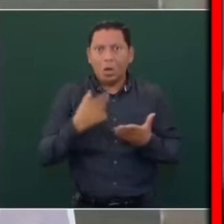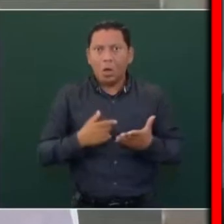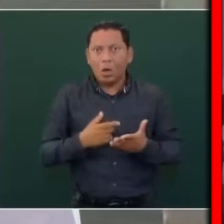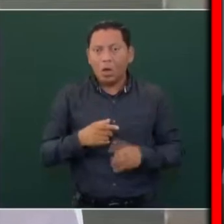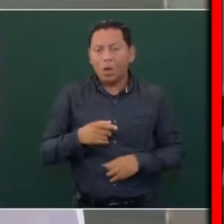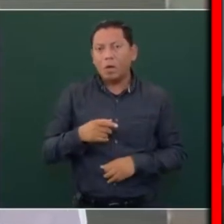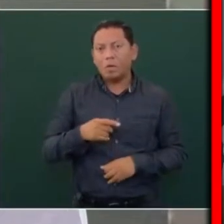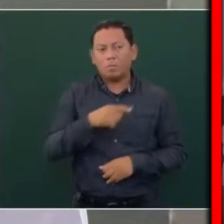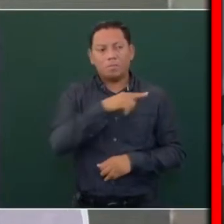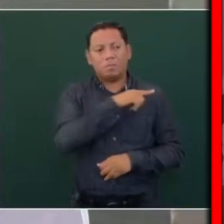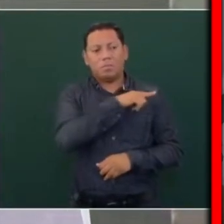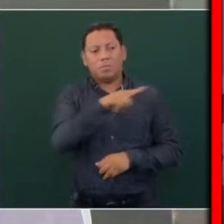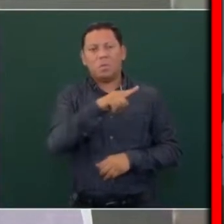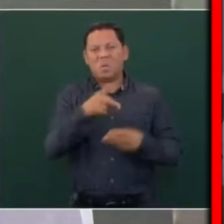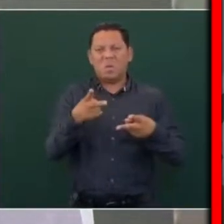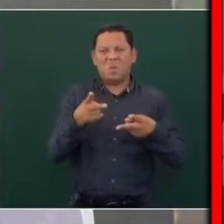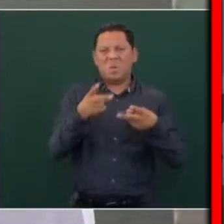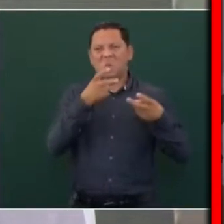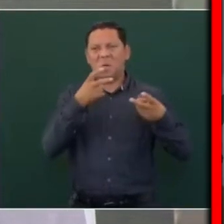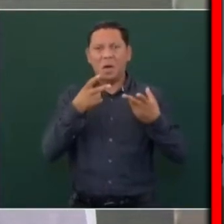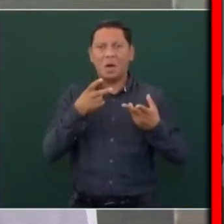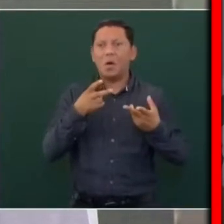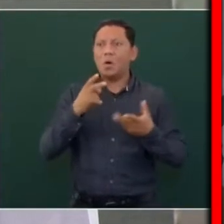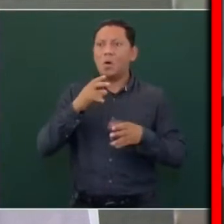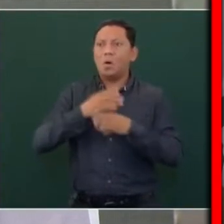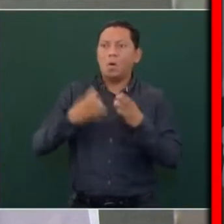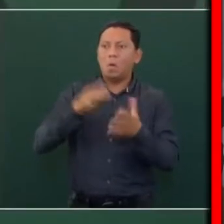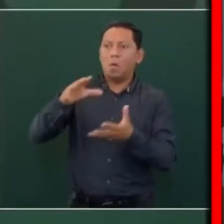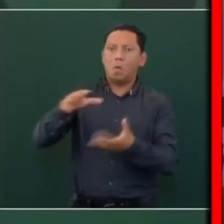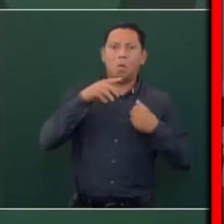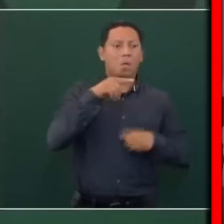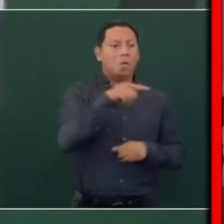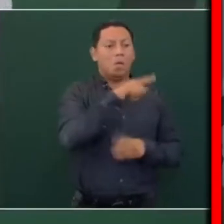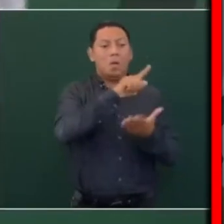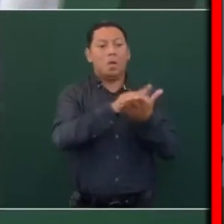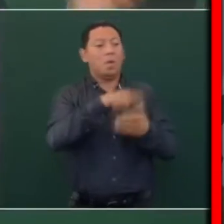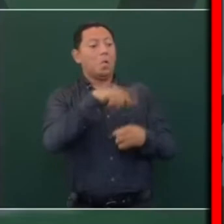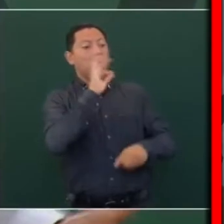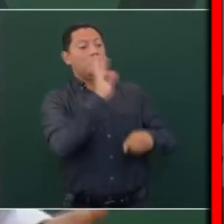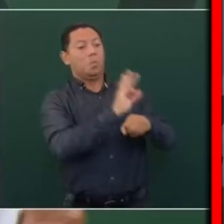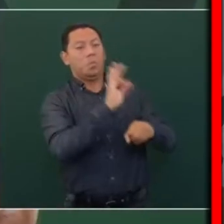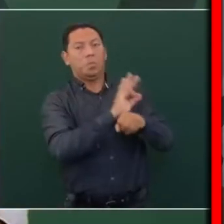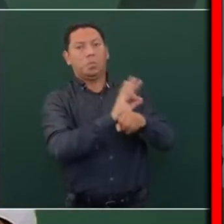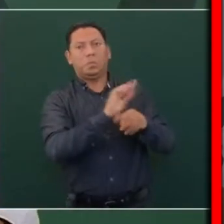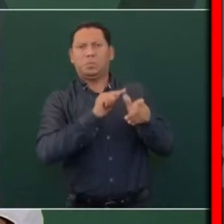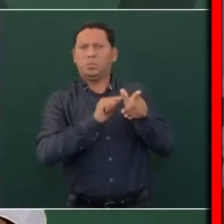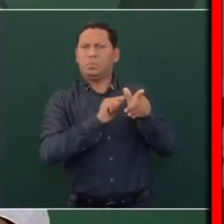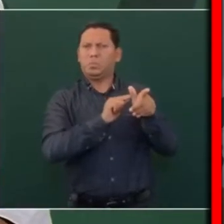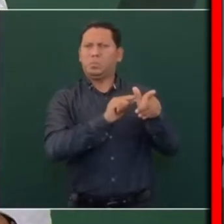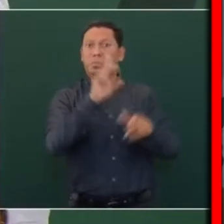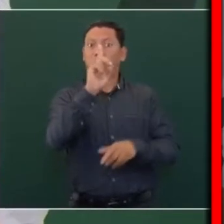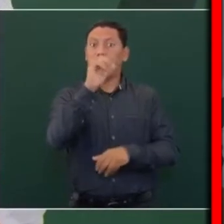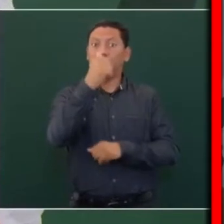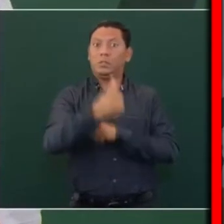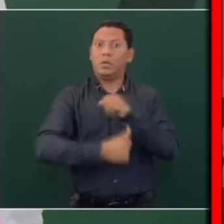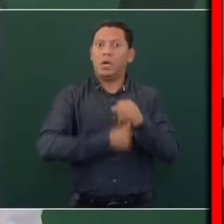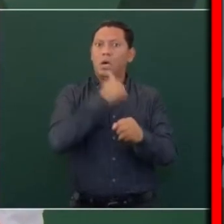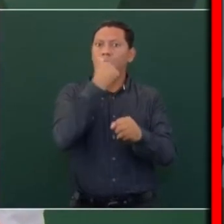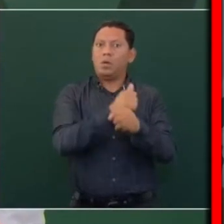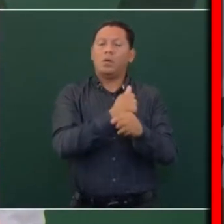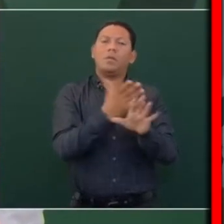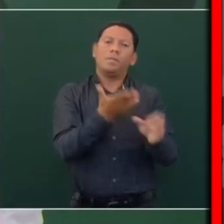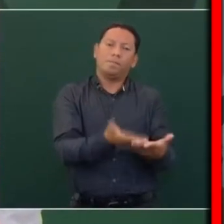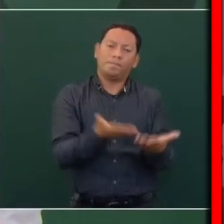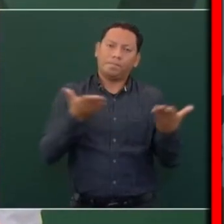pillaje, el robo, el saqueo. Y en el caso del Poder Judicial, pues lo mismo